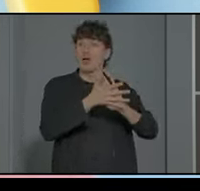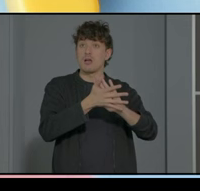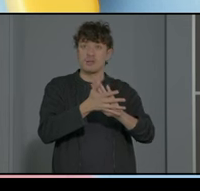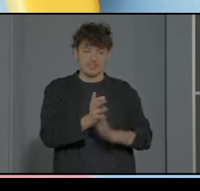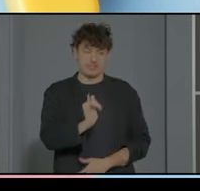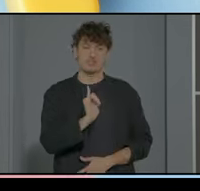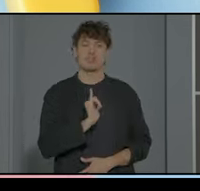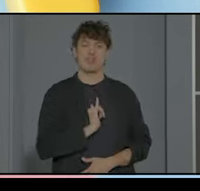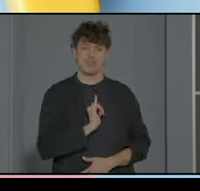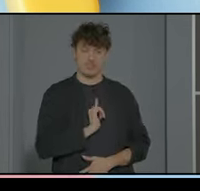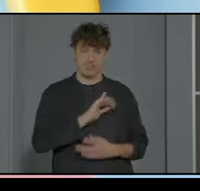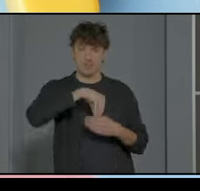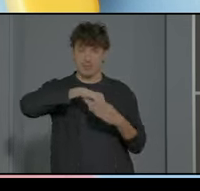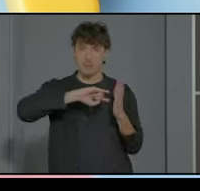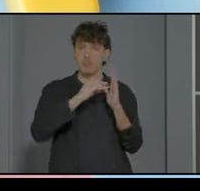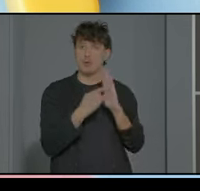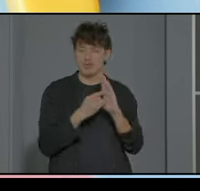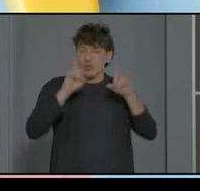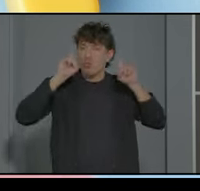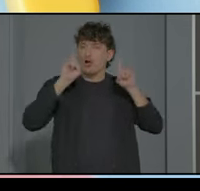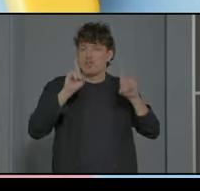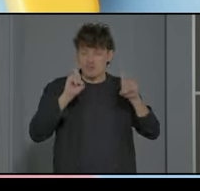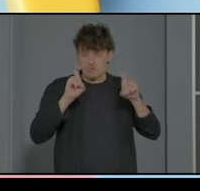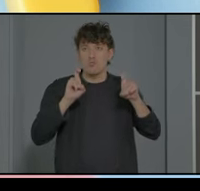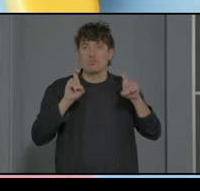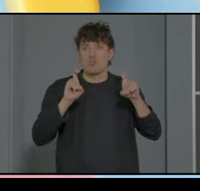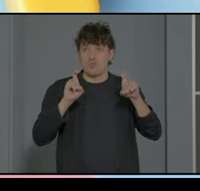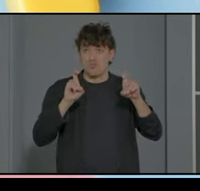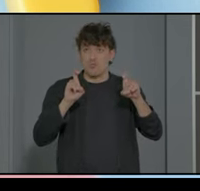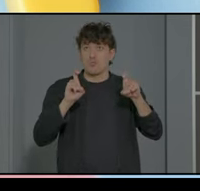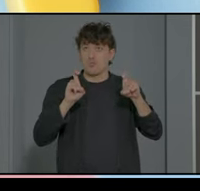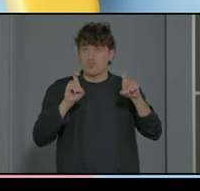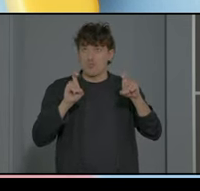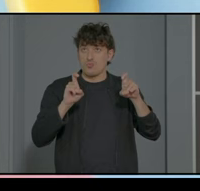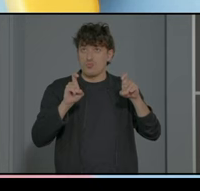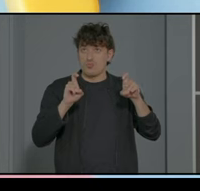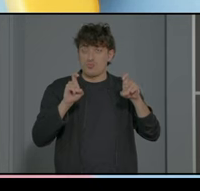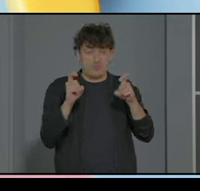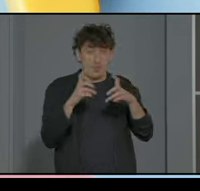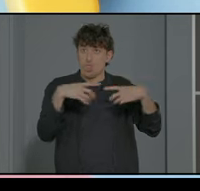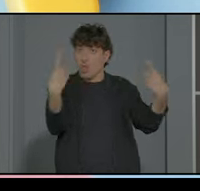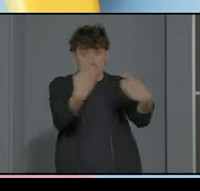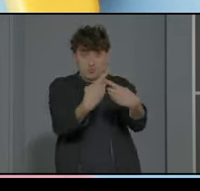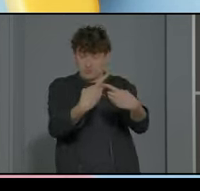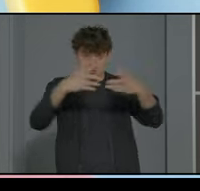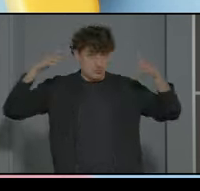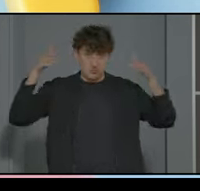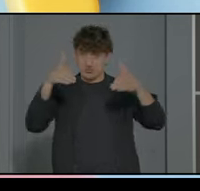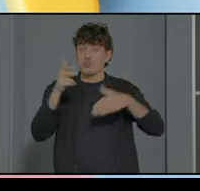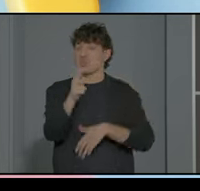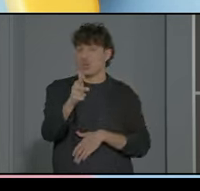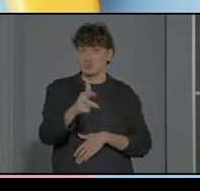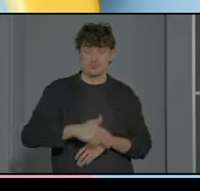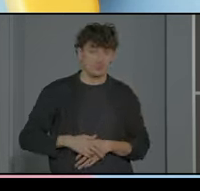identidad porque está en nuestro proyecto educativo como comentó mi compañera al principio simplemente involucra a todos por eso involucra a todos porque es un derecho